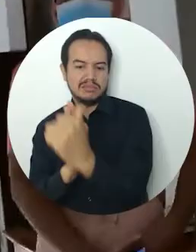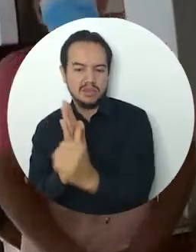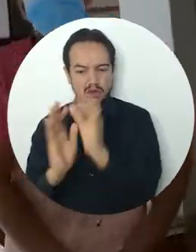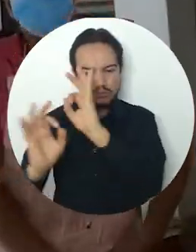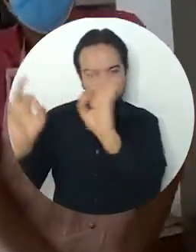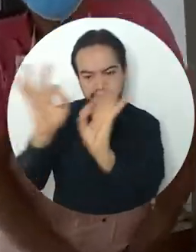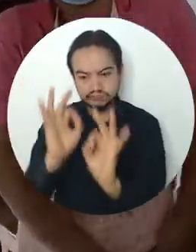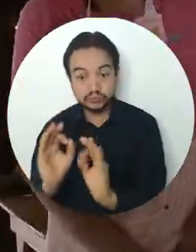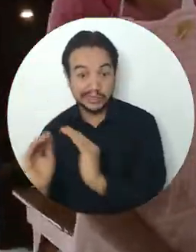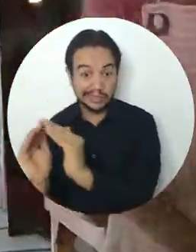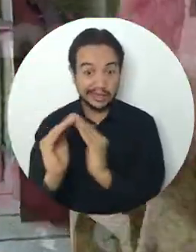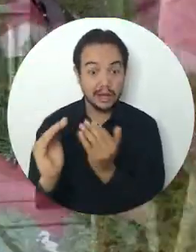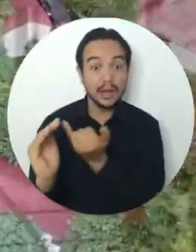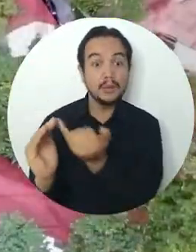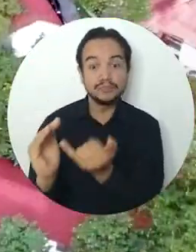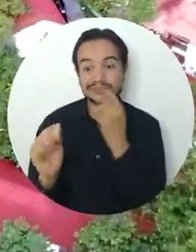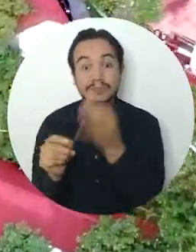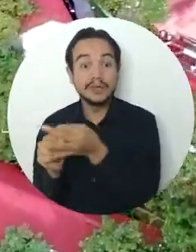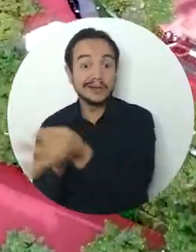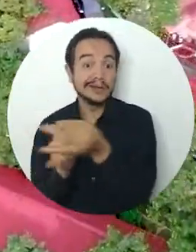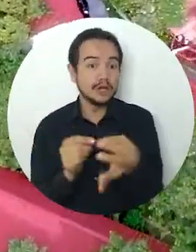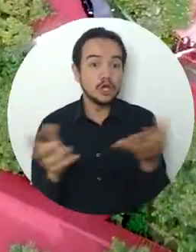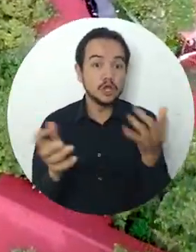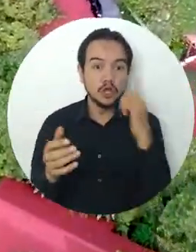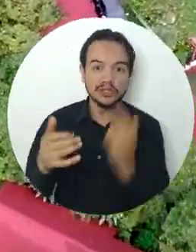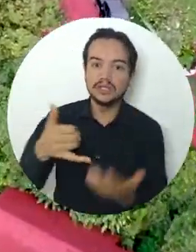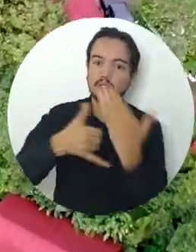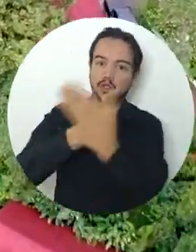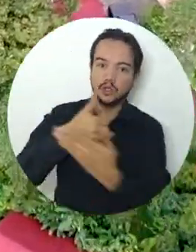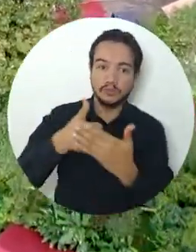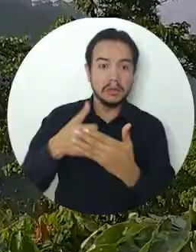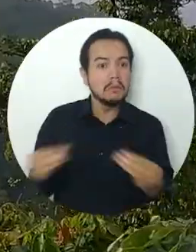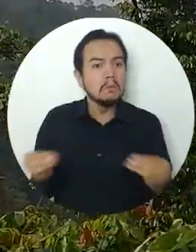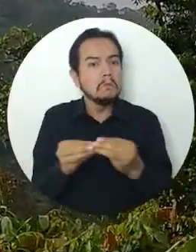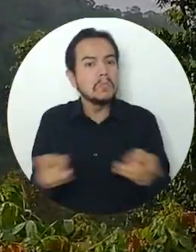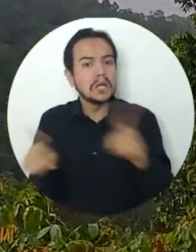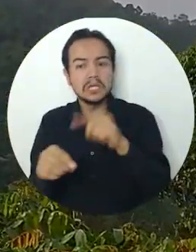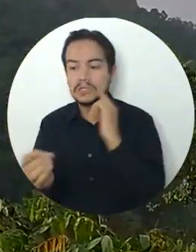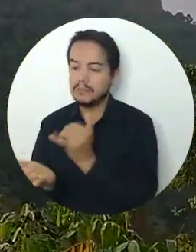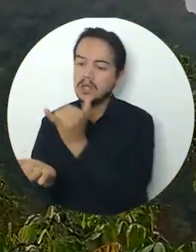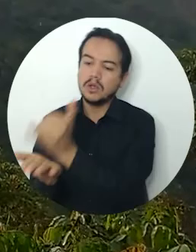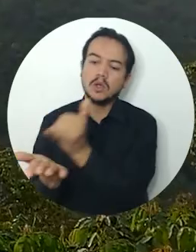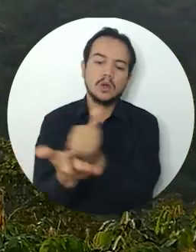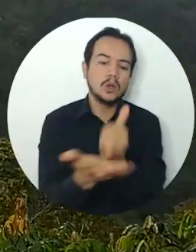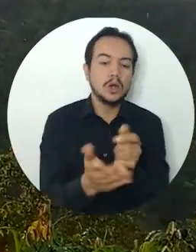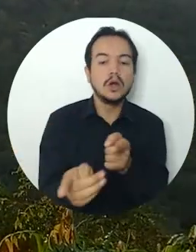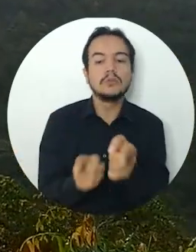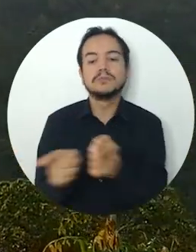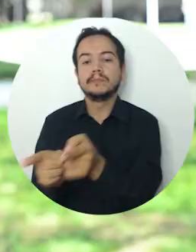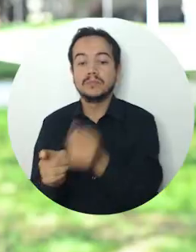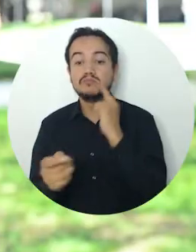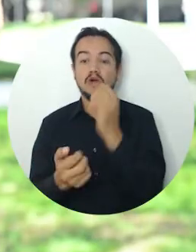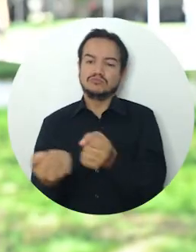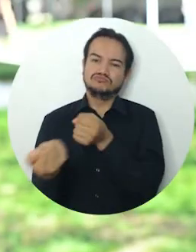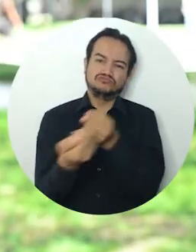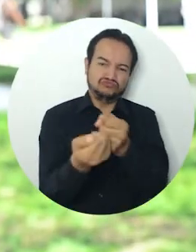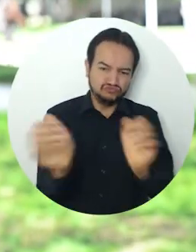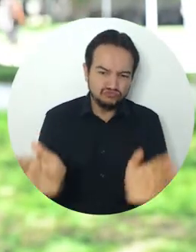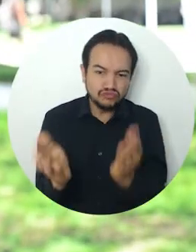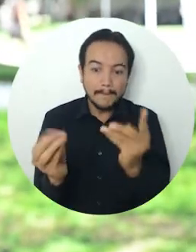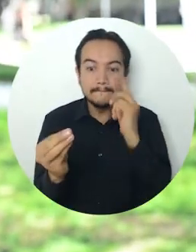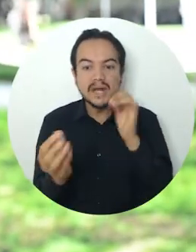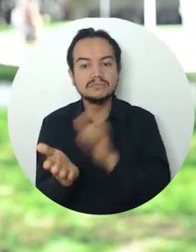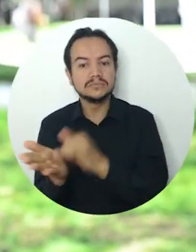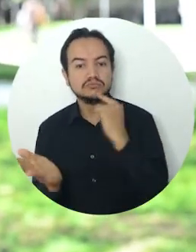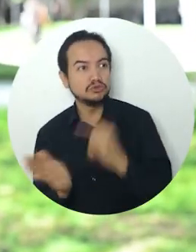en la planificación del desarrollo en las zonas rurales en Colombia. También fortalecer las juntas de acción comunal para que